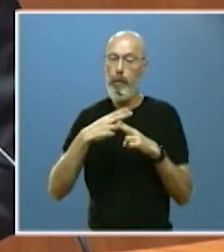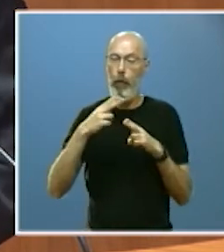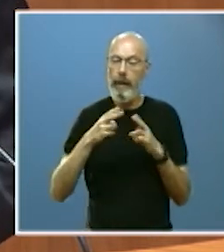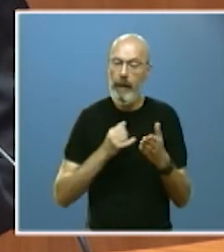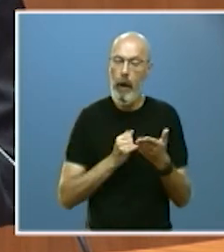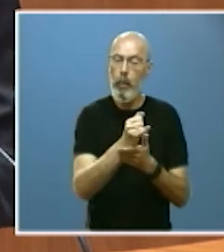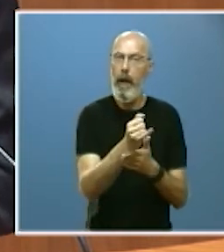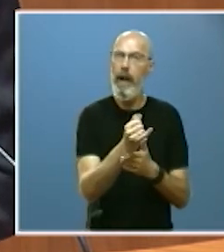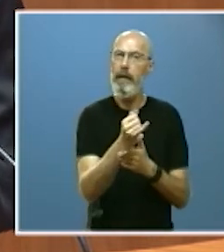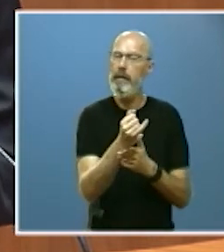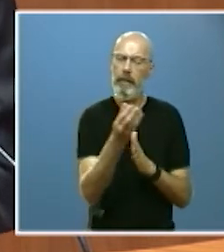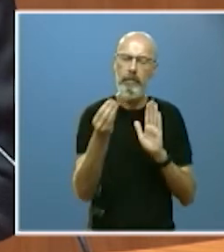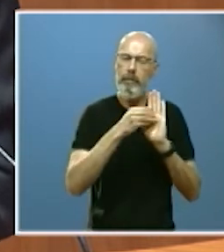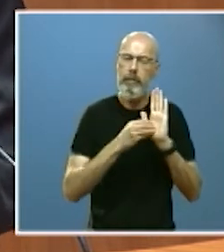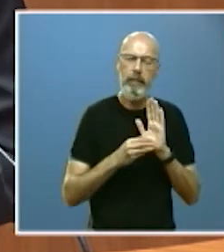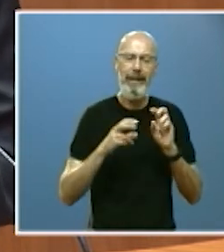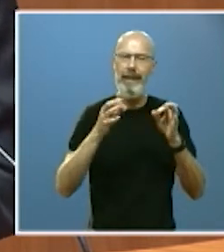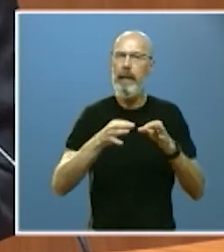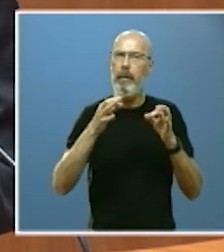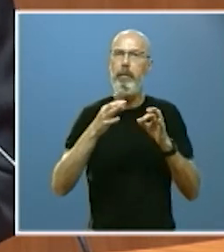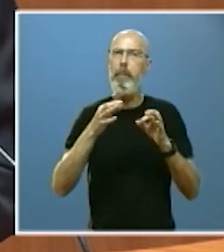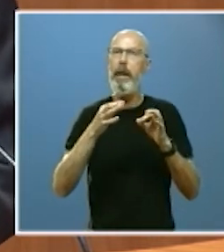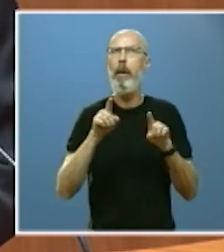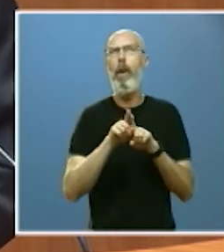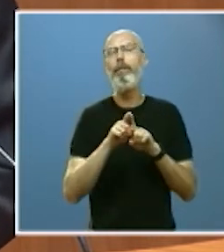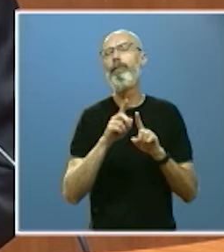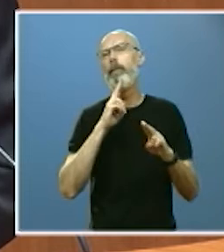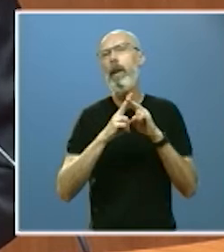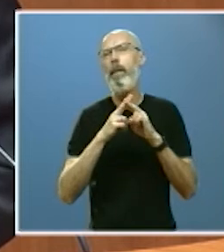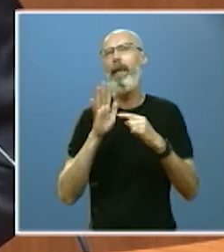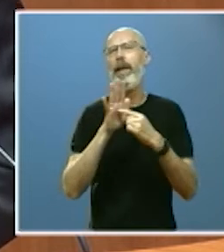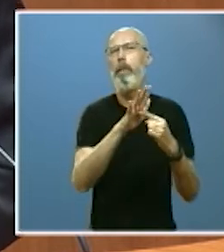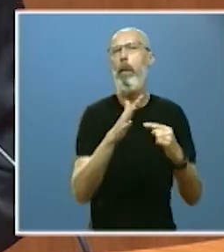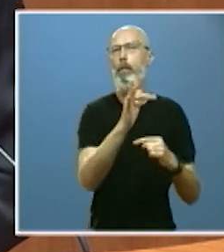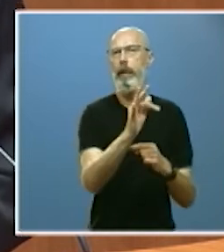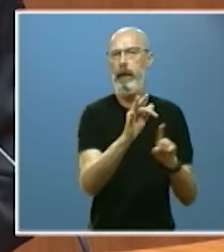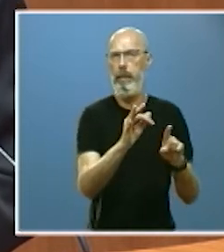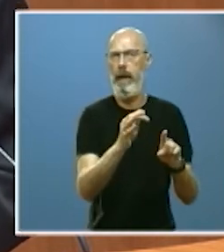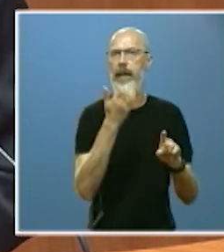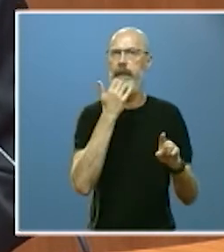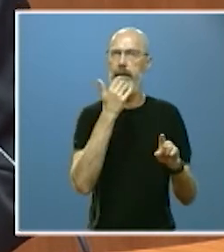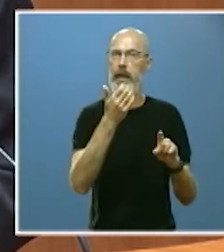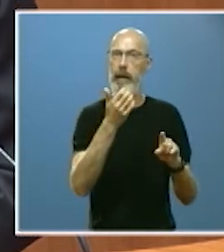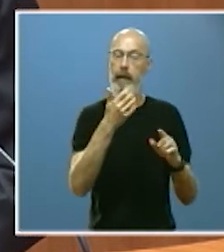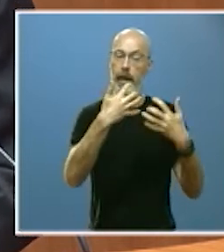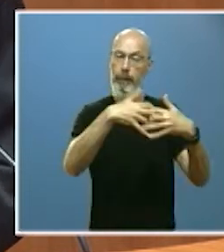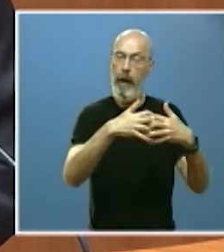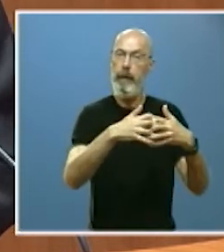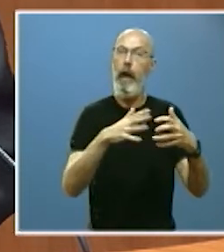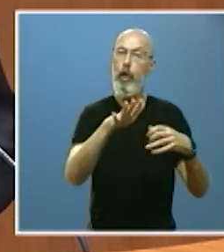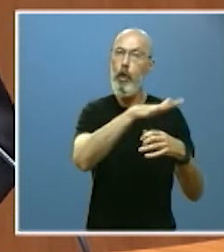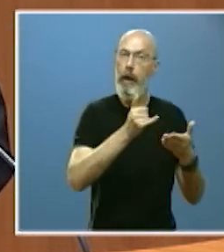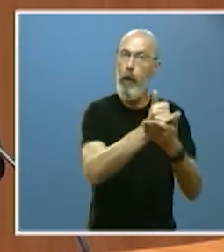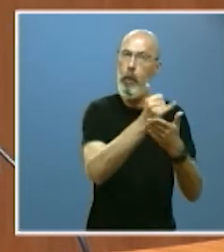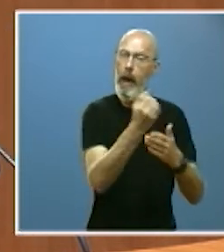sus líneas de apoyo una discriminación positiva a aquellos proyectos empresariales que se ubiquen en municipios rurales y en el